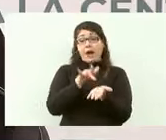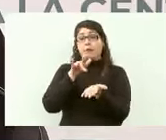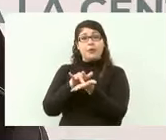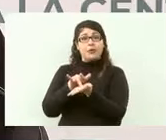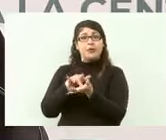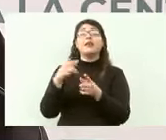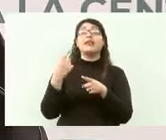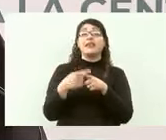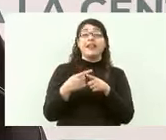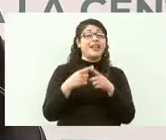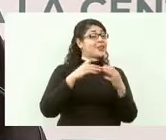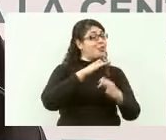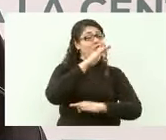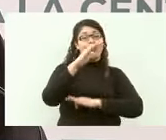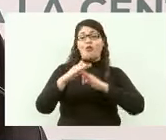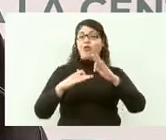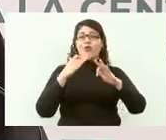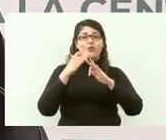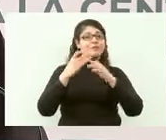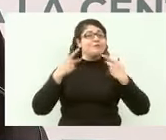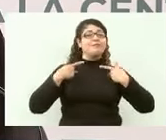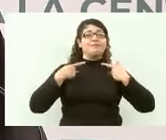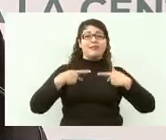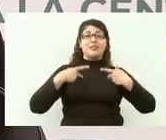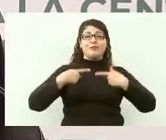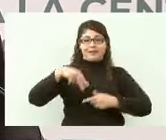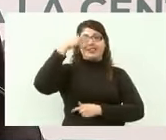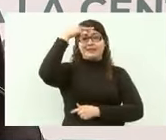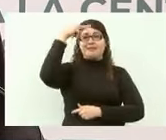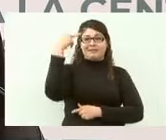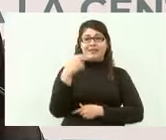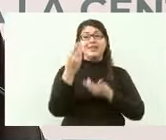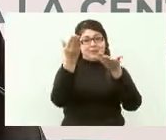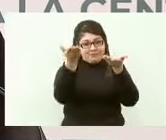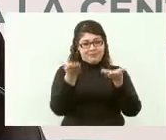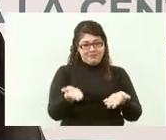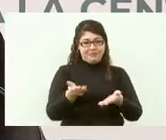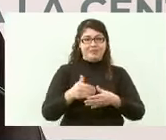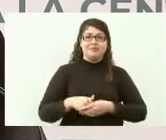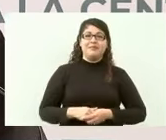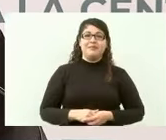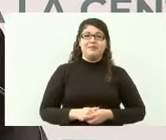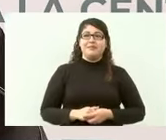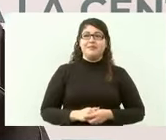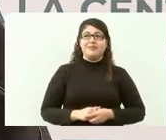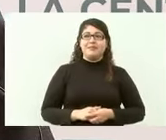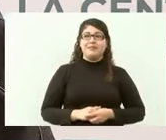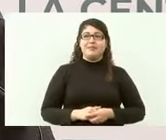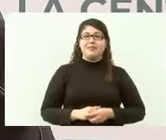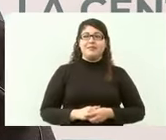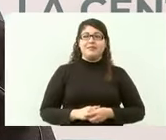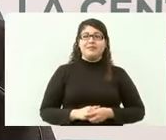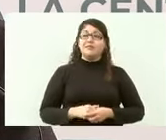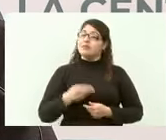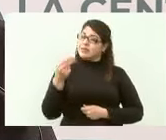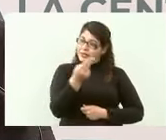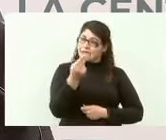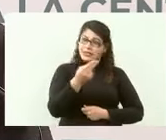los mexicanos vamos a aumentar el despacho vamos a buscar